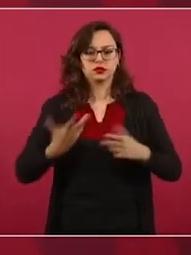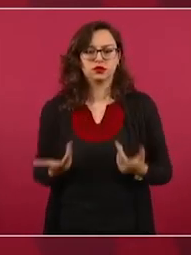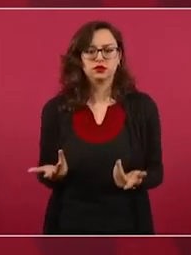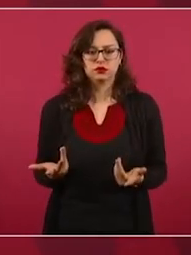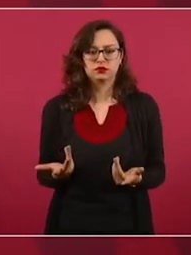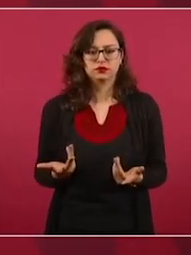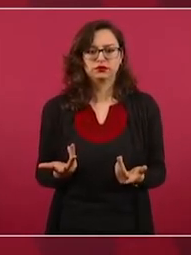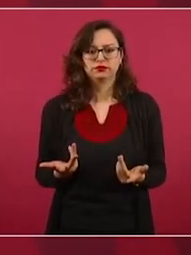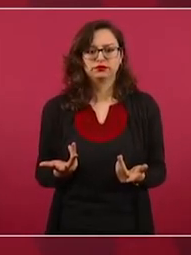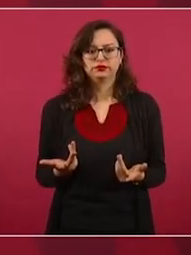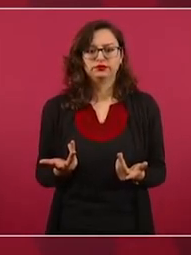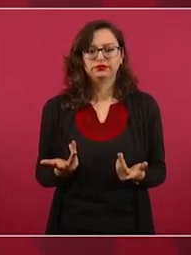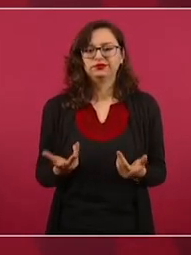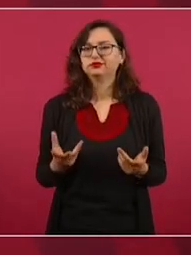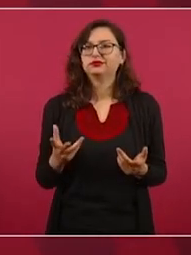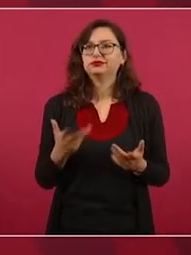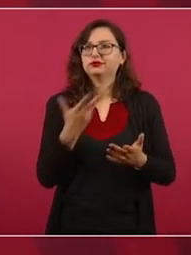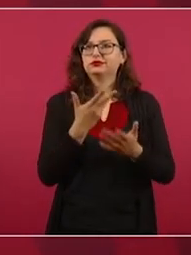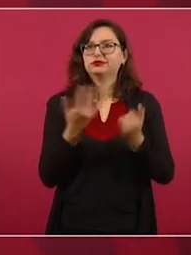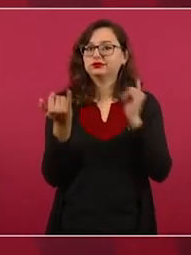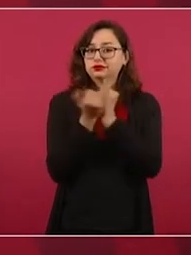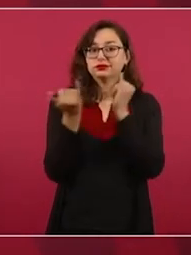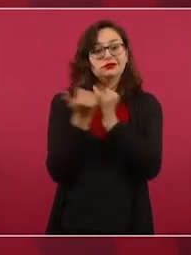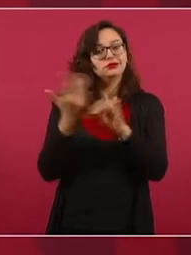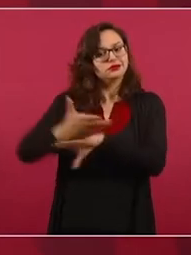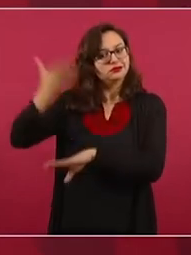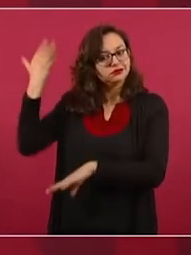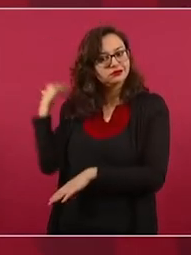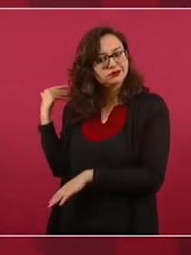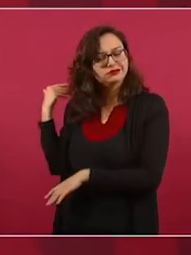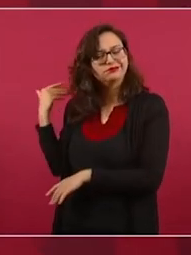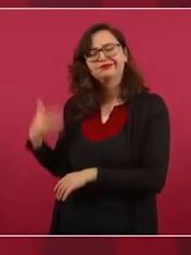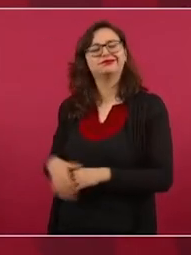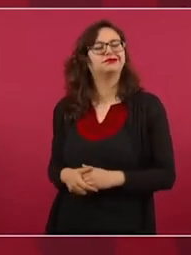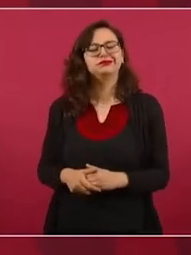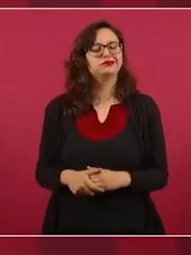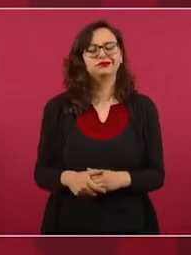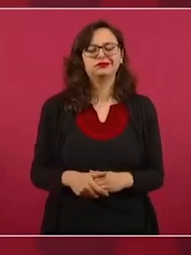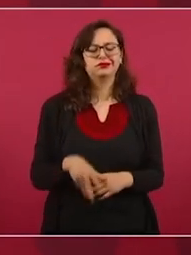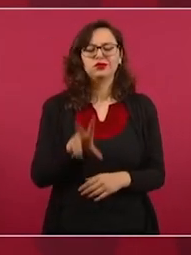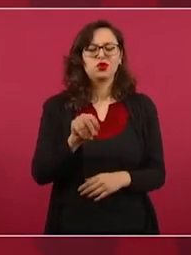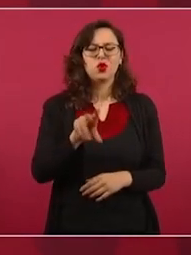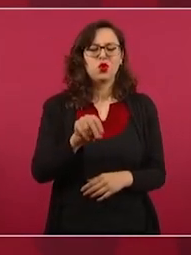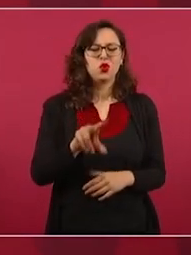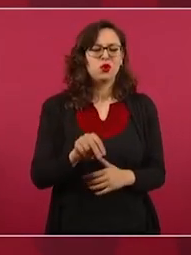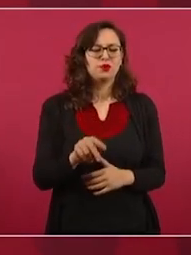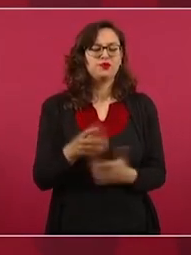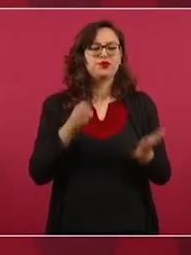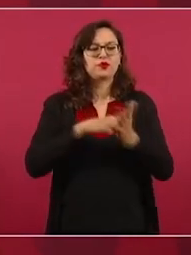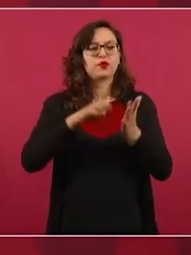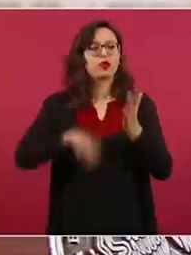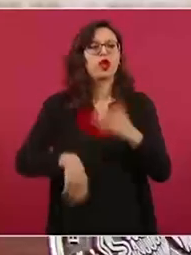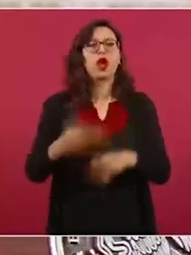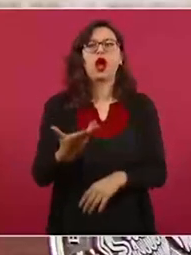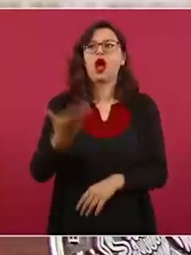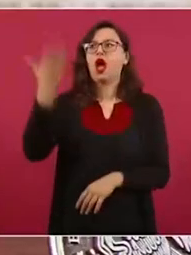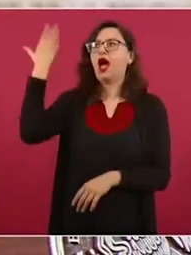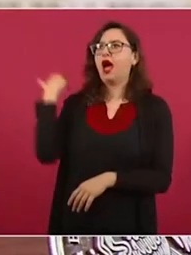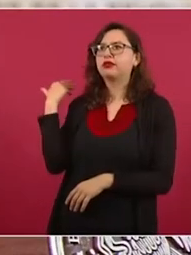para favorecer a alguien,